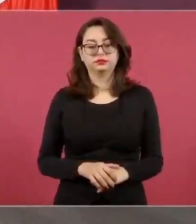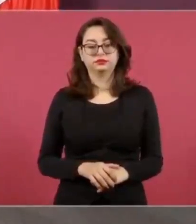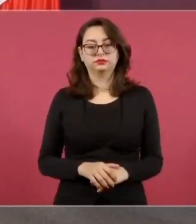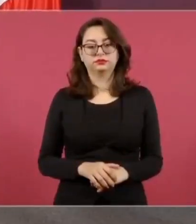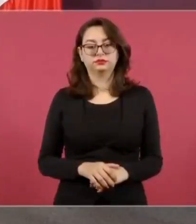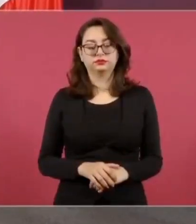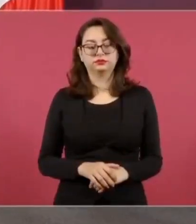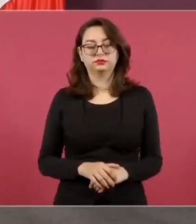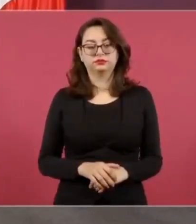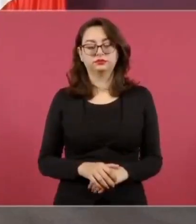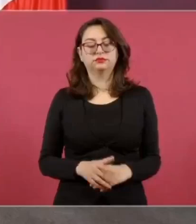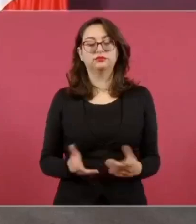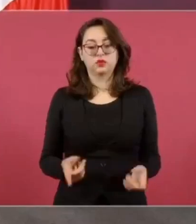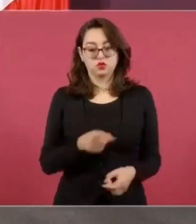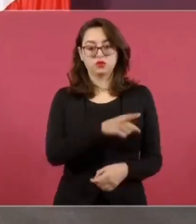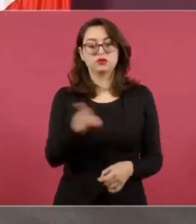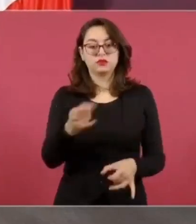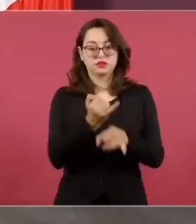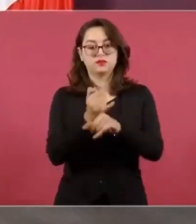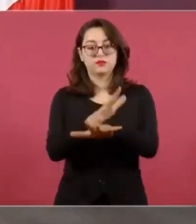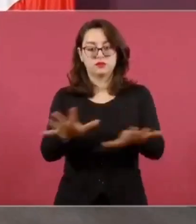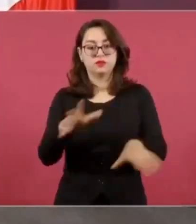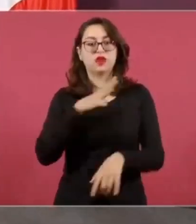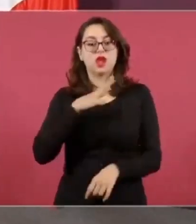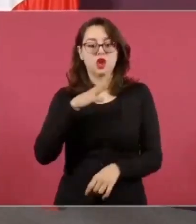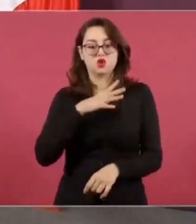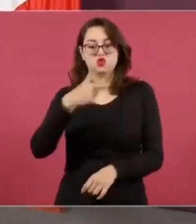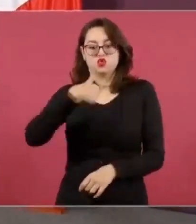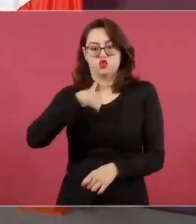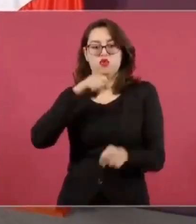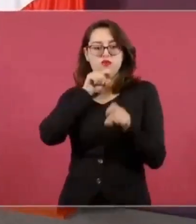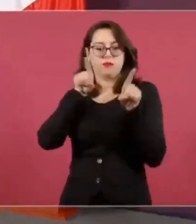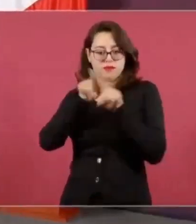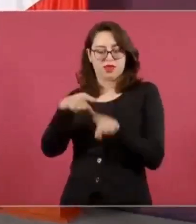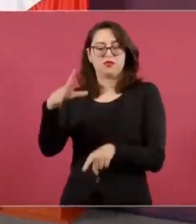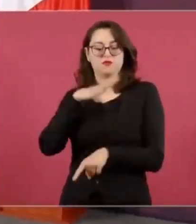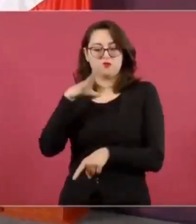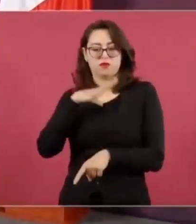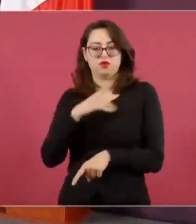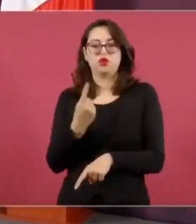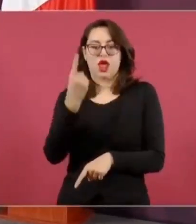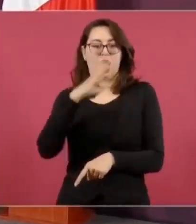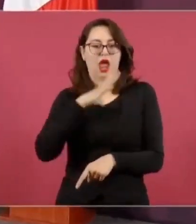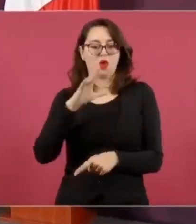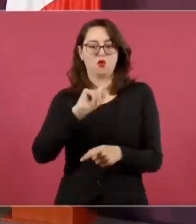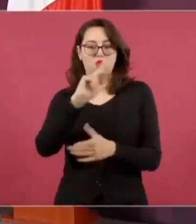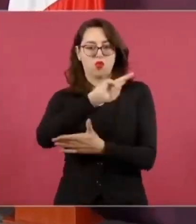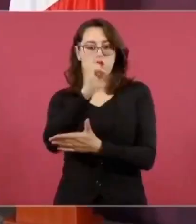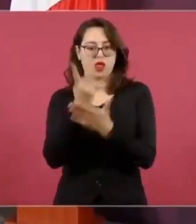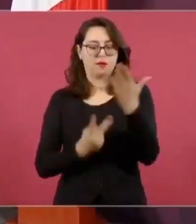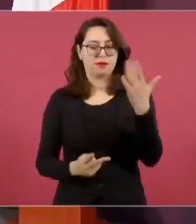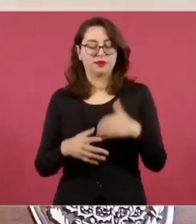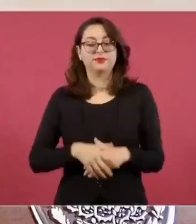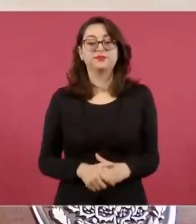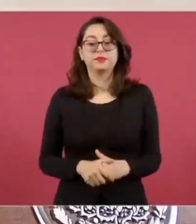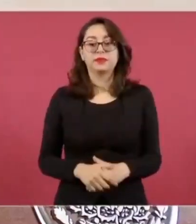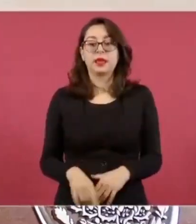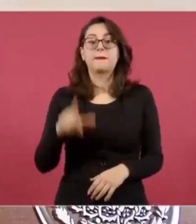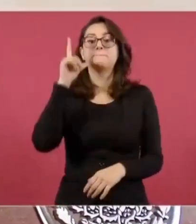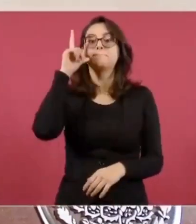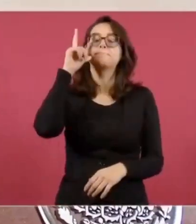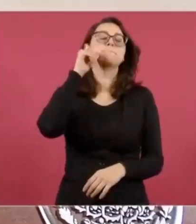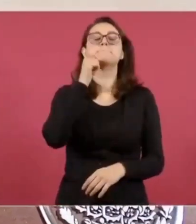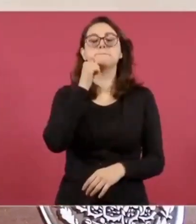como están ustedes informados, porque yo también me informo por las noticias, mañana van a dar a